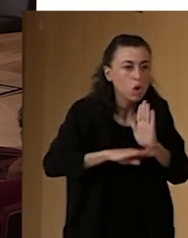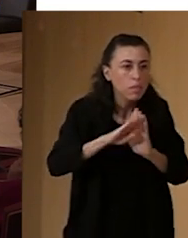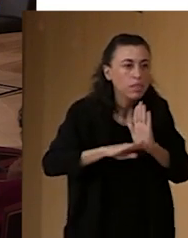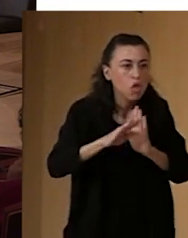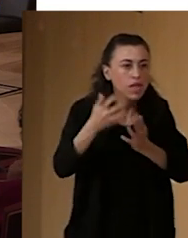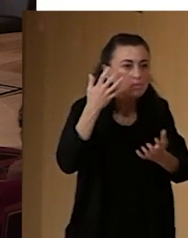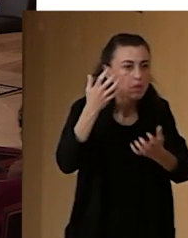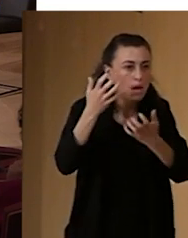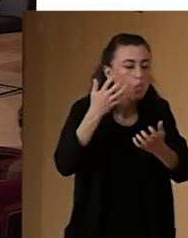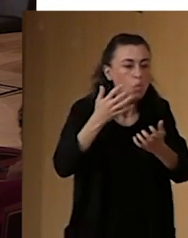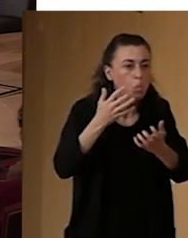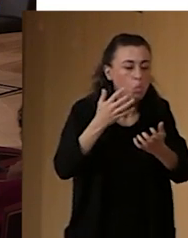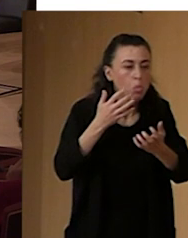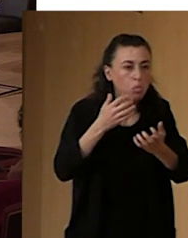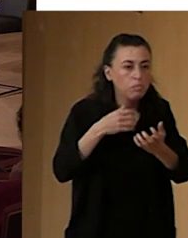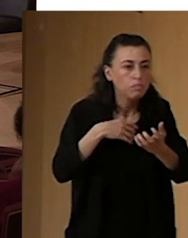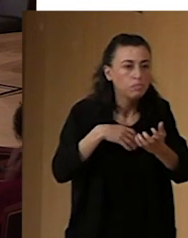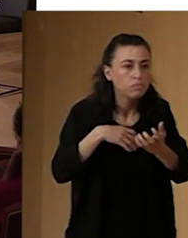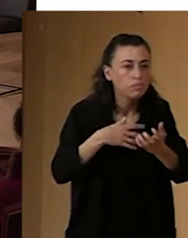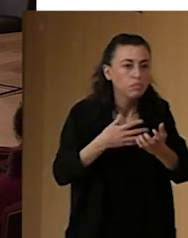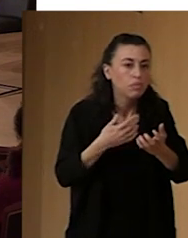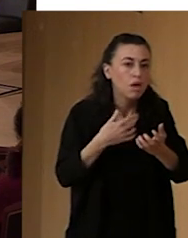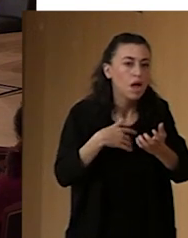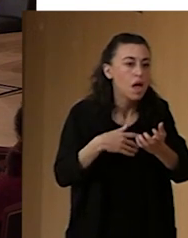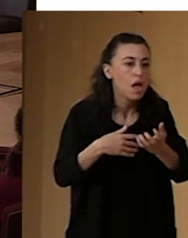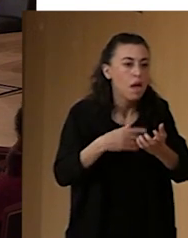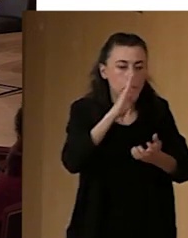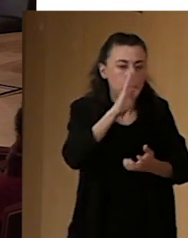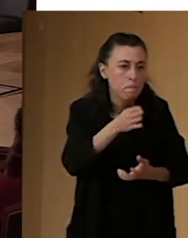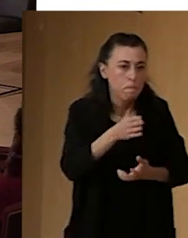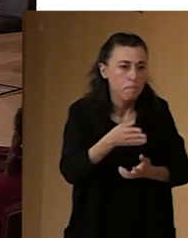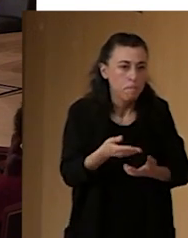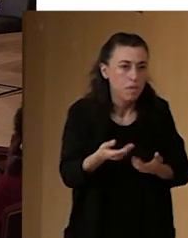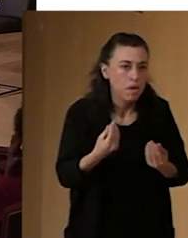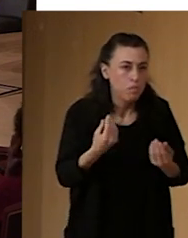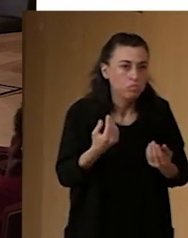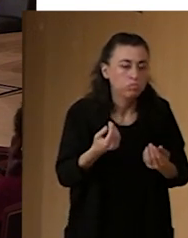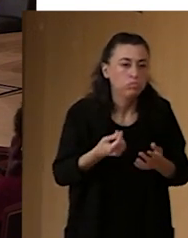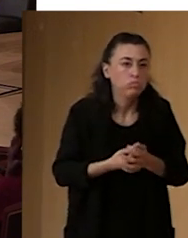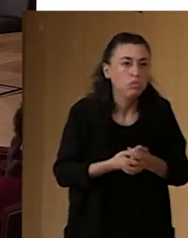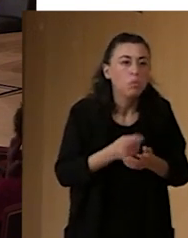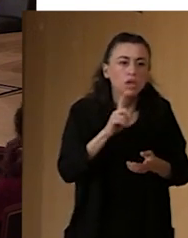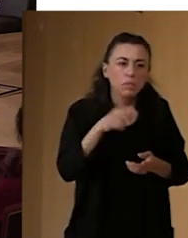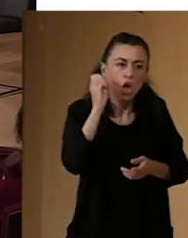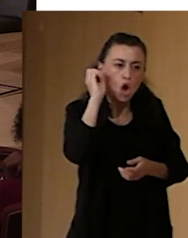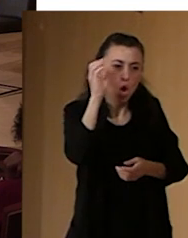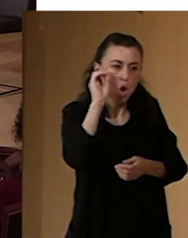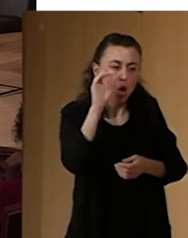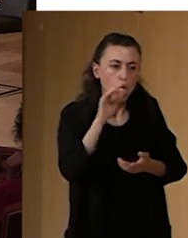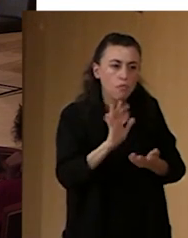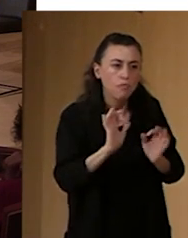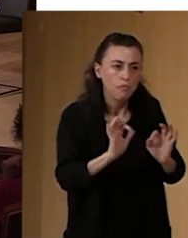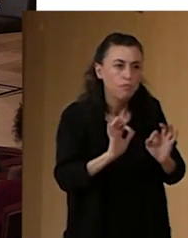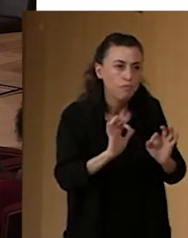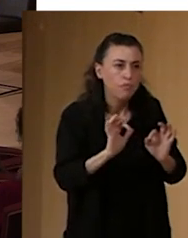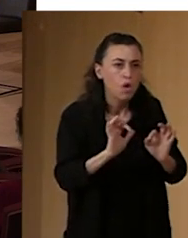espectáculos o, sí, de espectáculos en vivo, pero también de conferencias o ponencias, etc., ¿vale? O